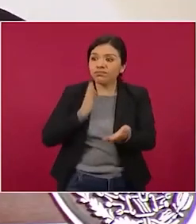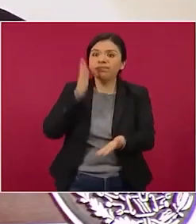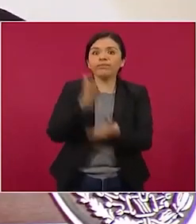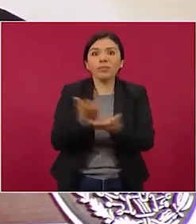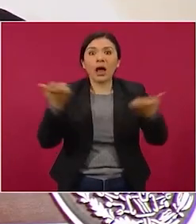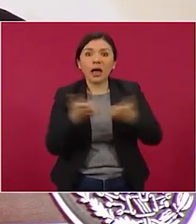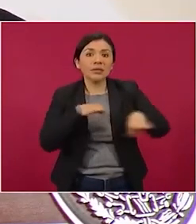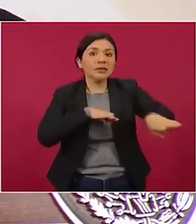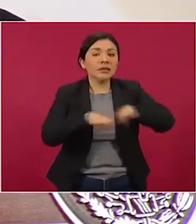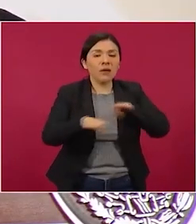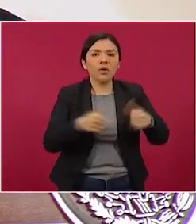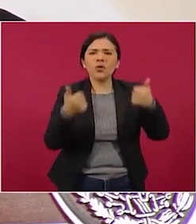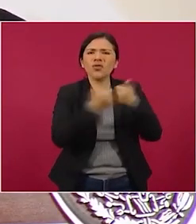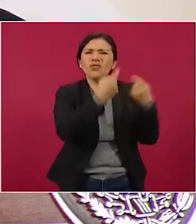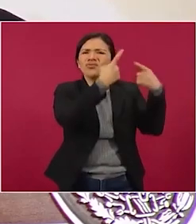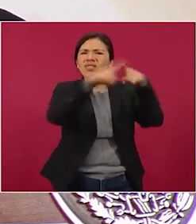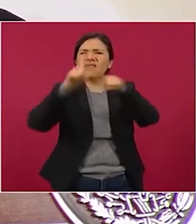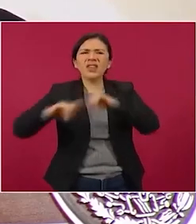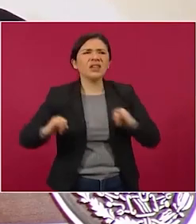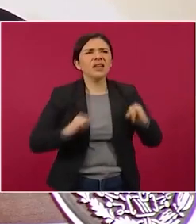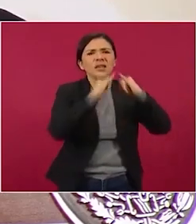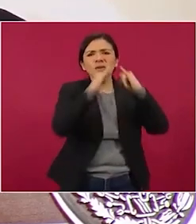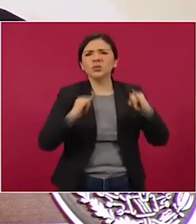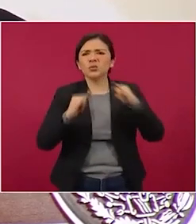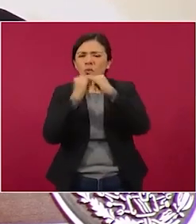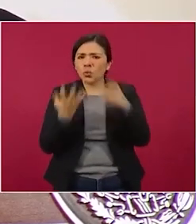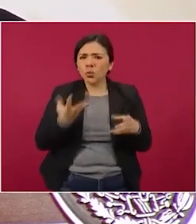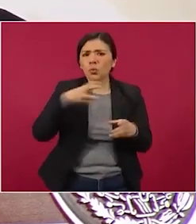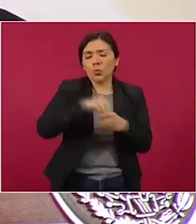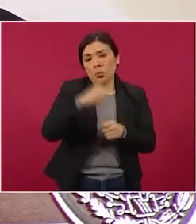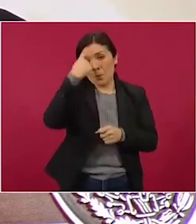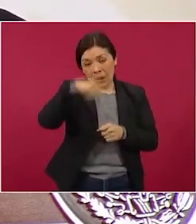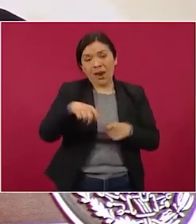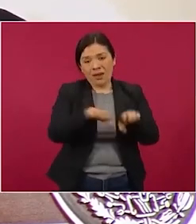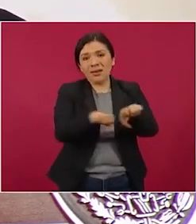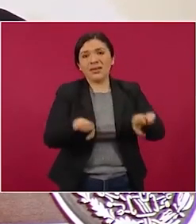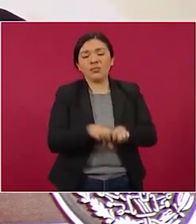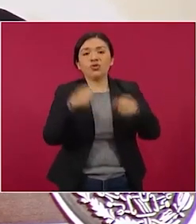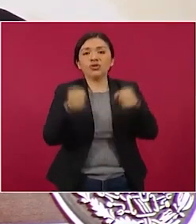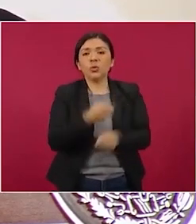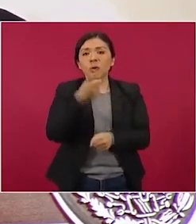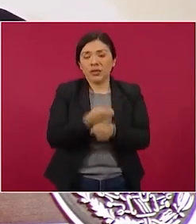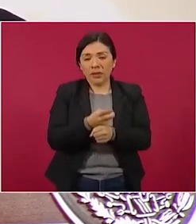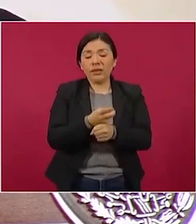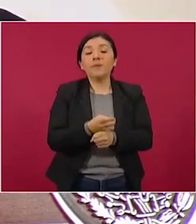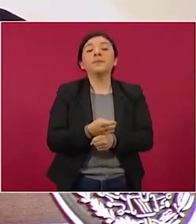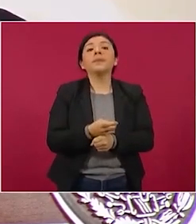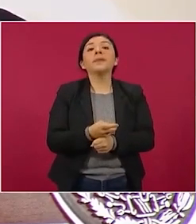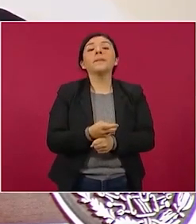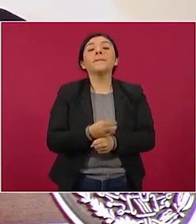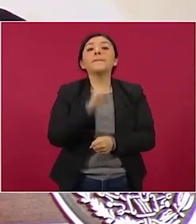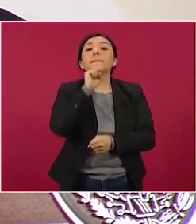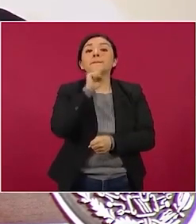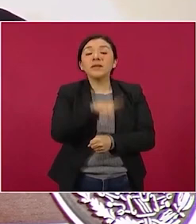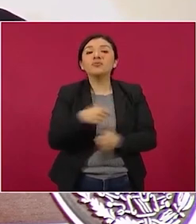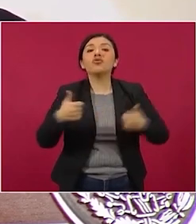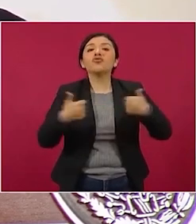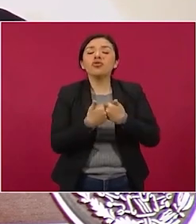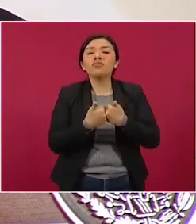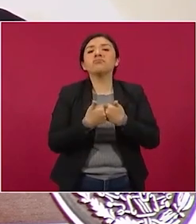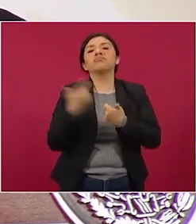elementos de todas las instituciones del Gabinete de Seguridad y en colaboración con las